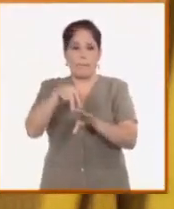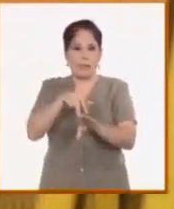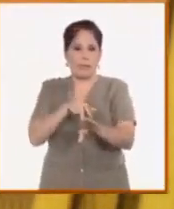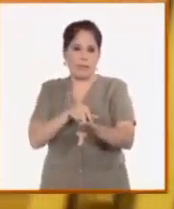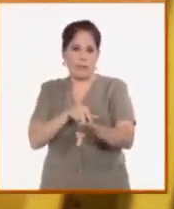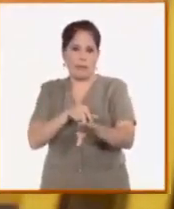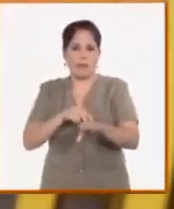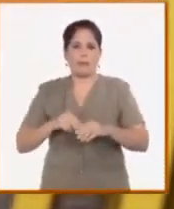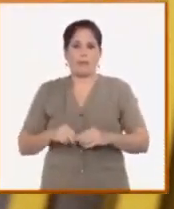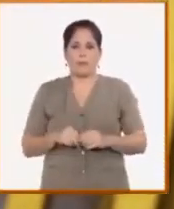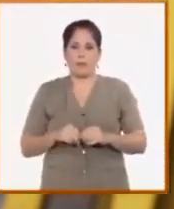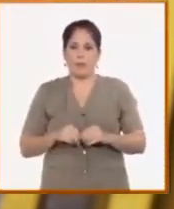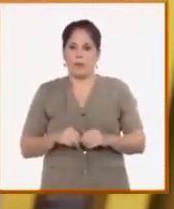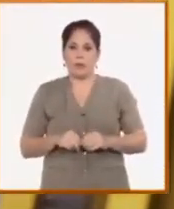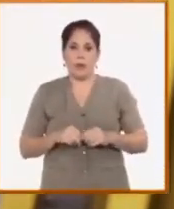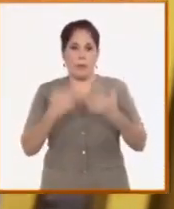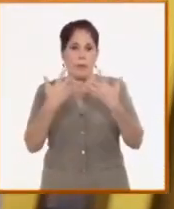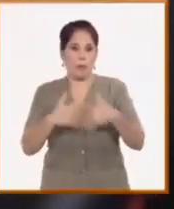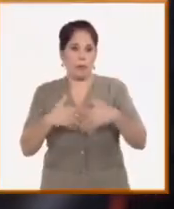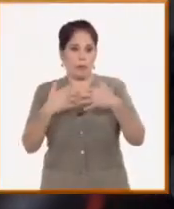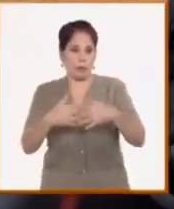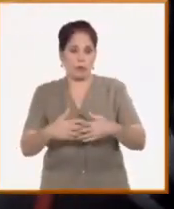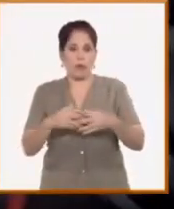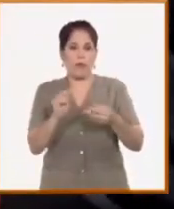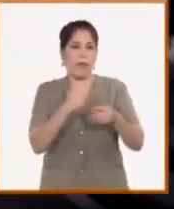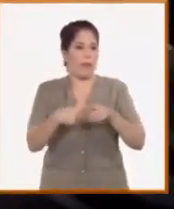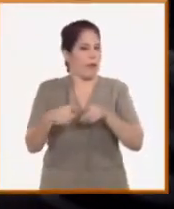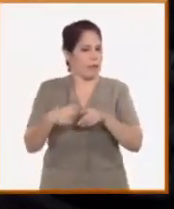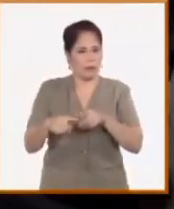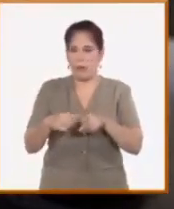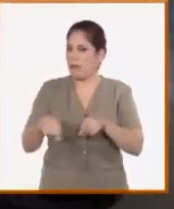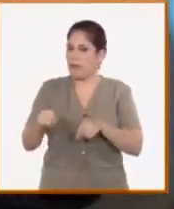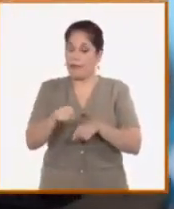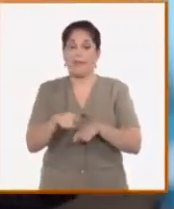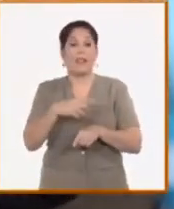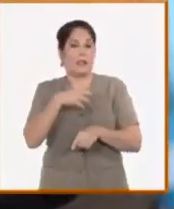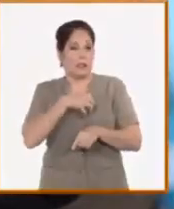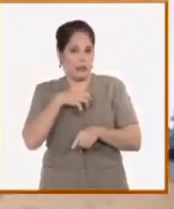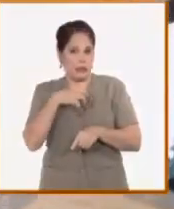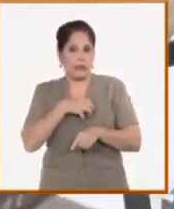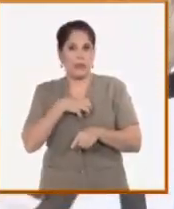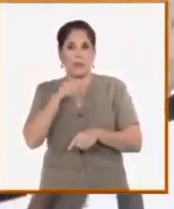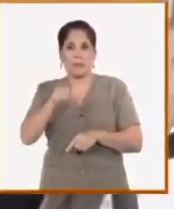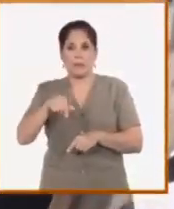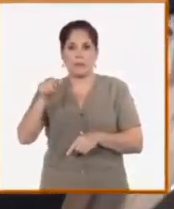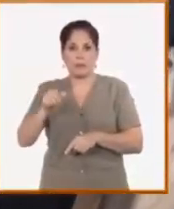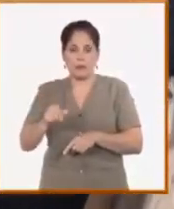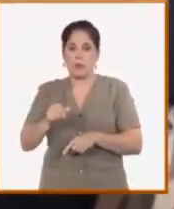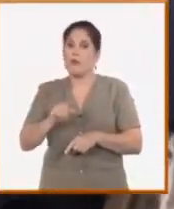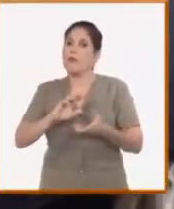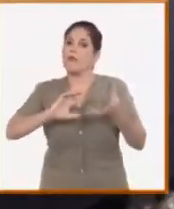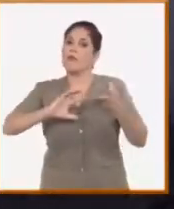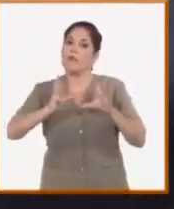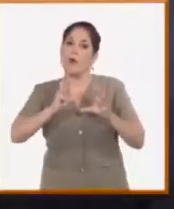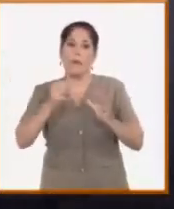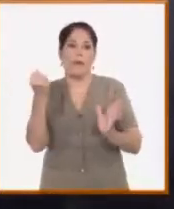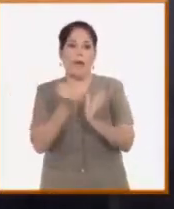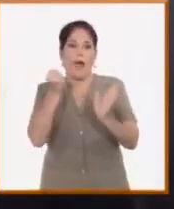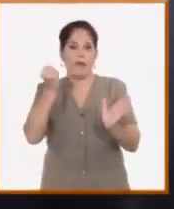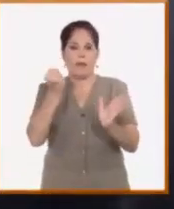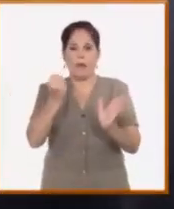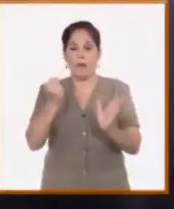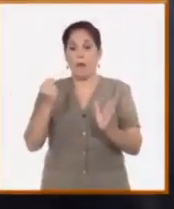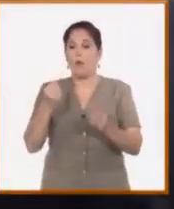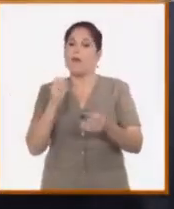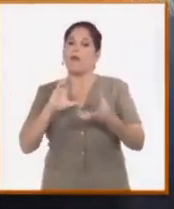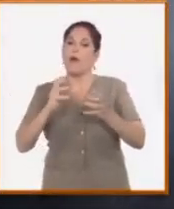metalmecánica y la producción de artículos varios. Cuenta con un capital humano experimentado y un modo de hacer avalado por un sistema